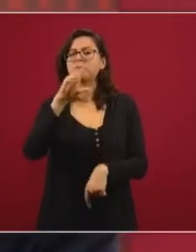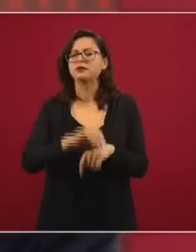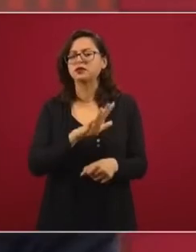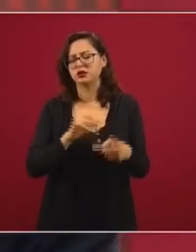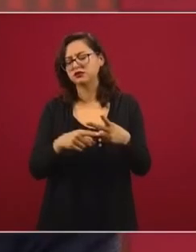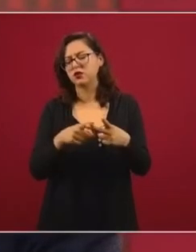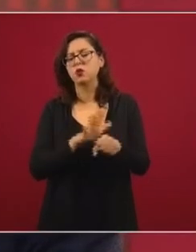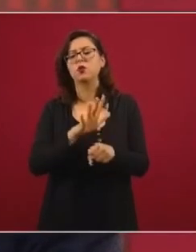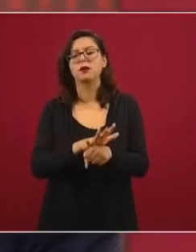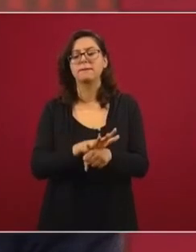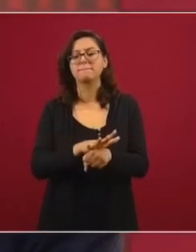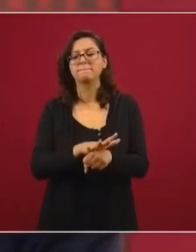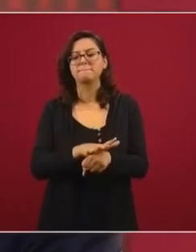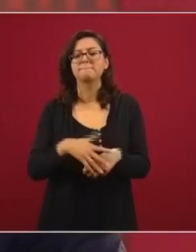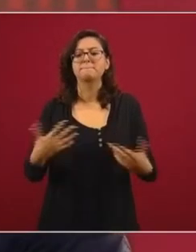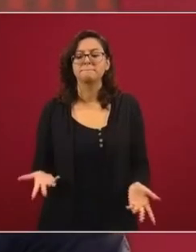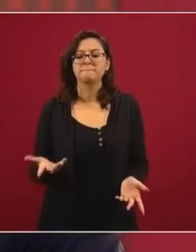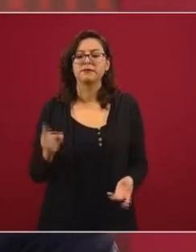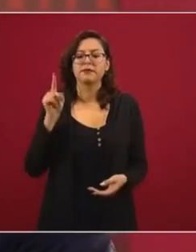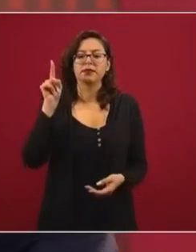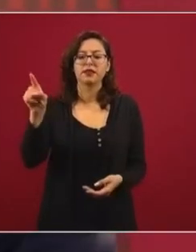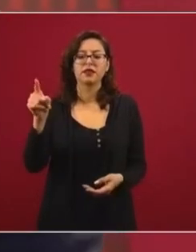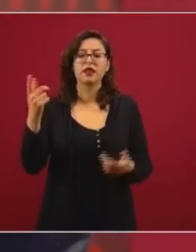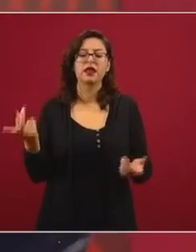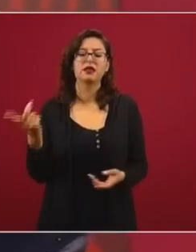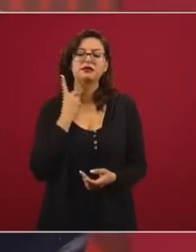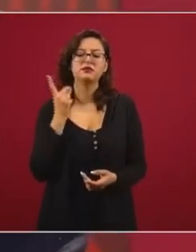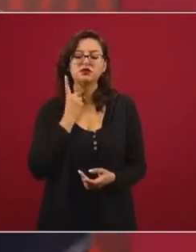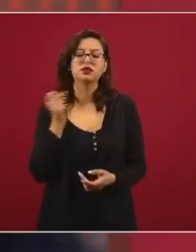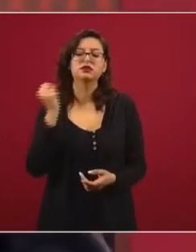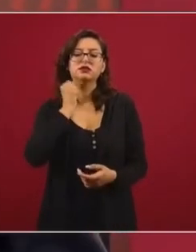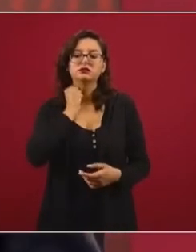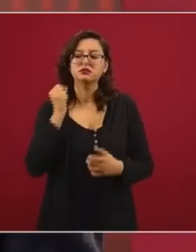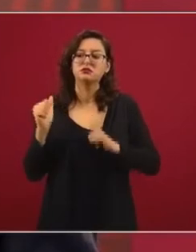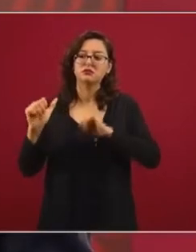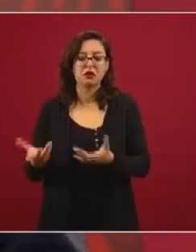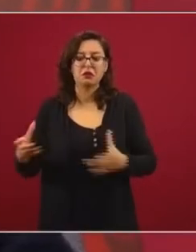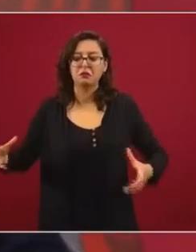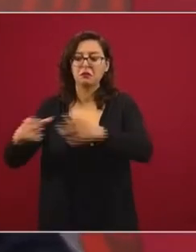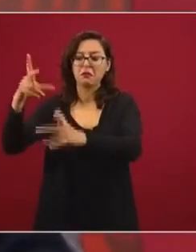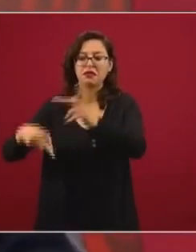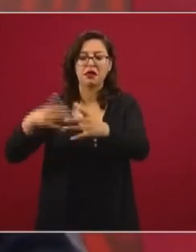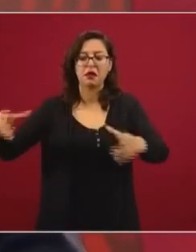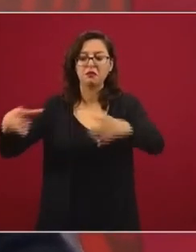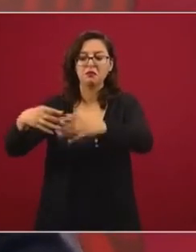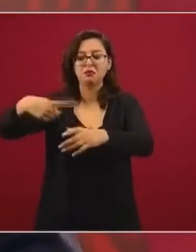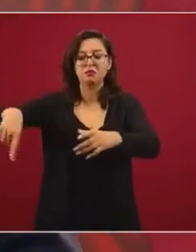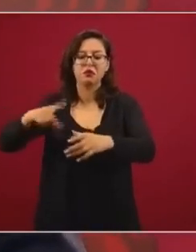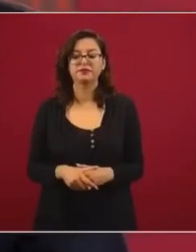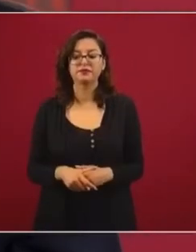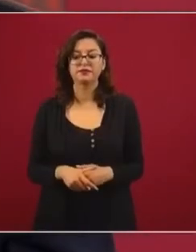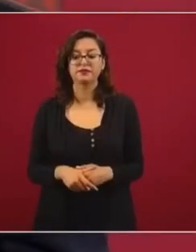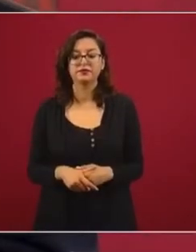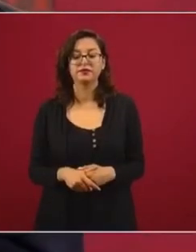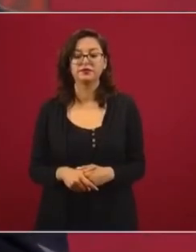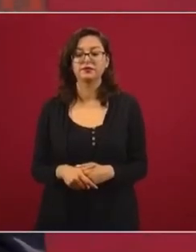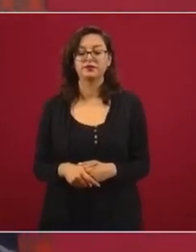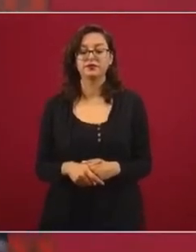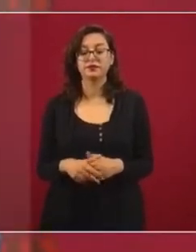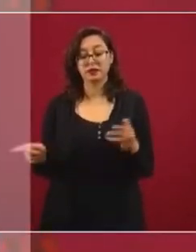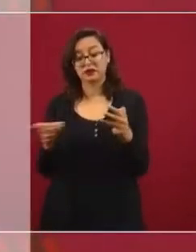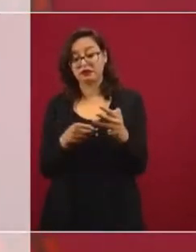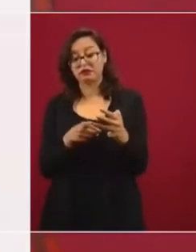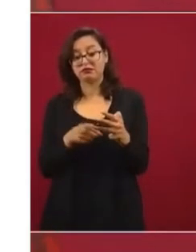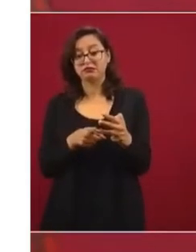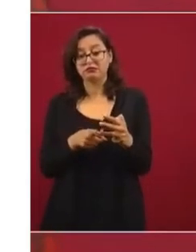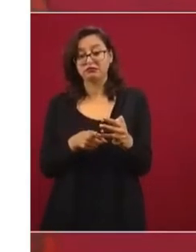se puede llevar a cabo la consulta si lo solicita la tercera parte de los legisladores de cualquiera de las cámaras. Y la tercera